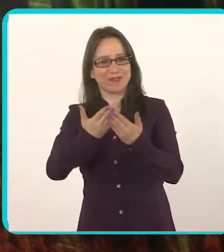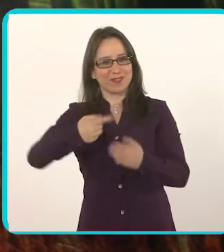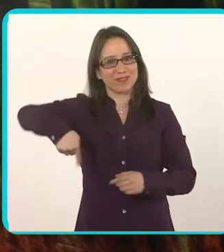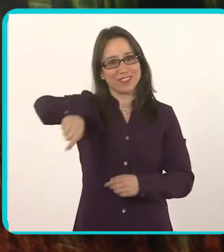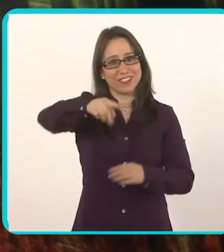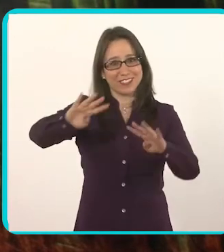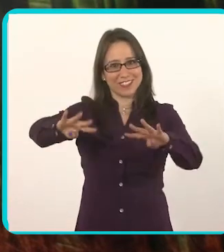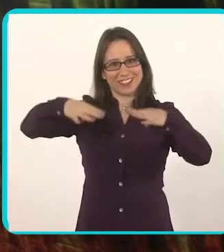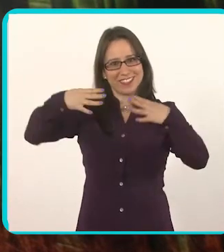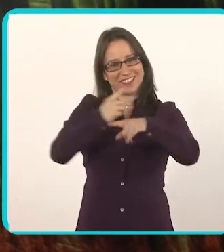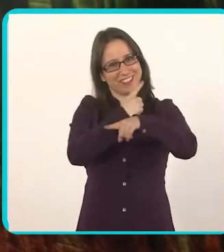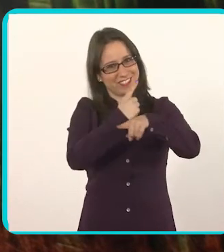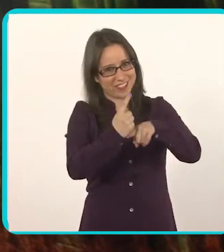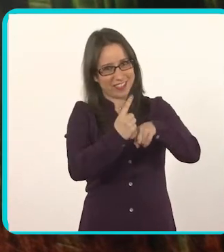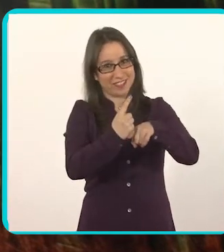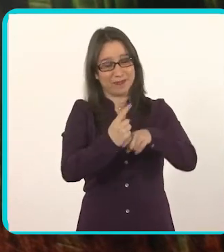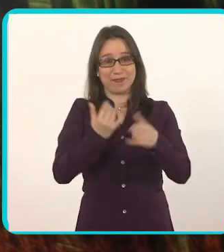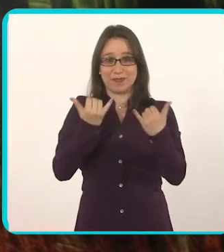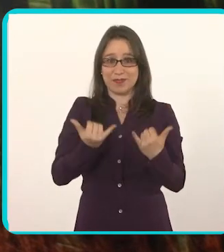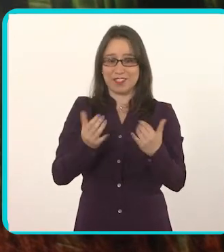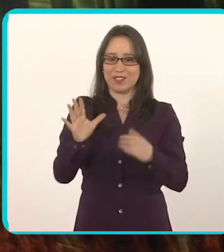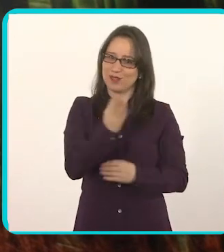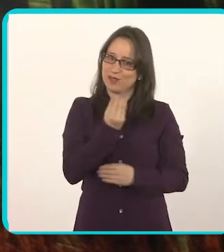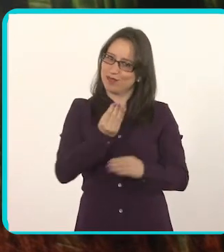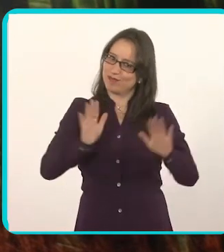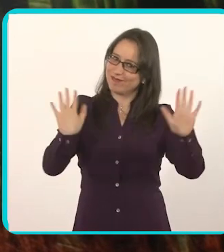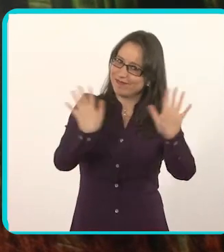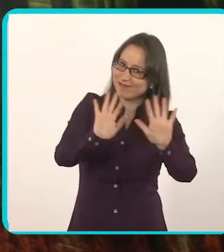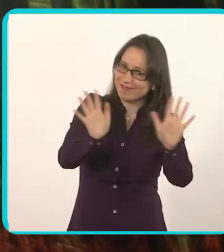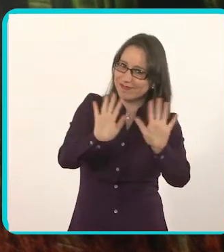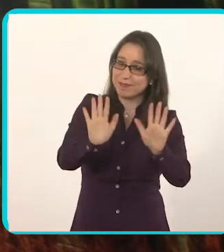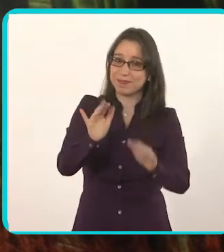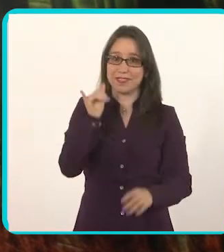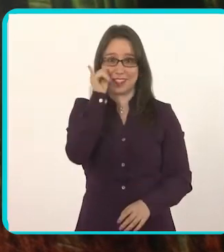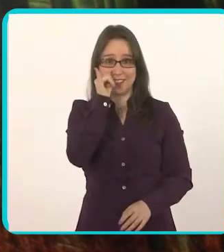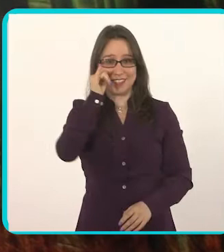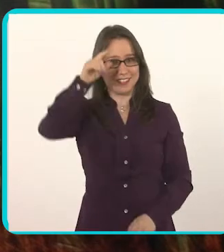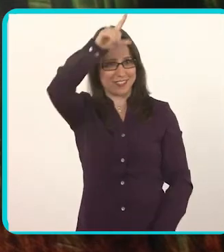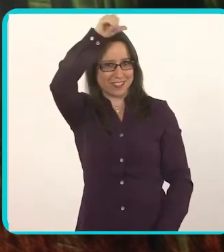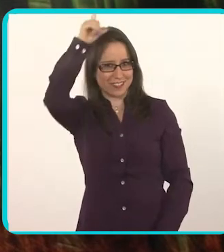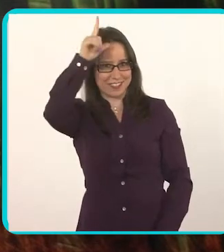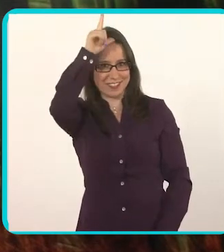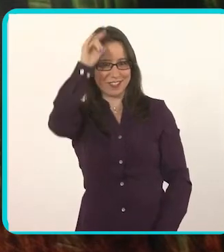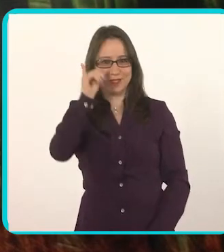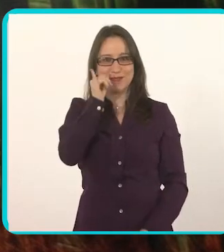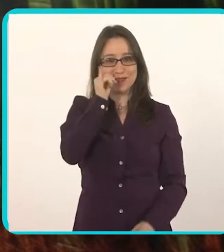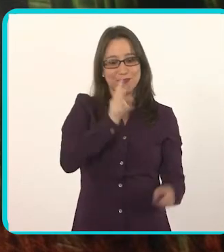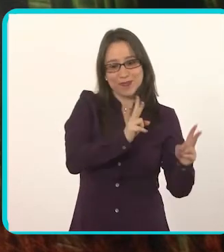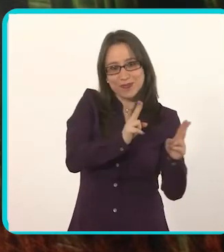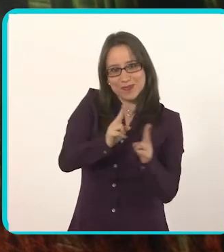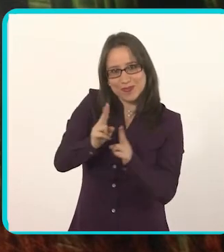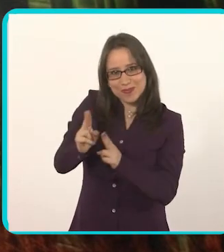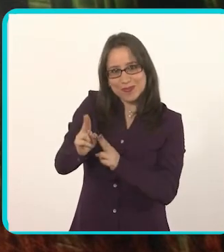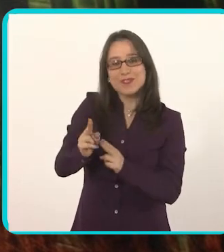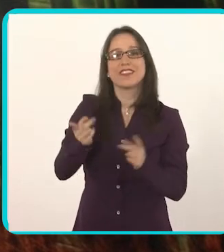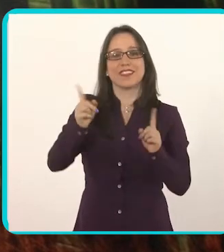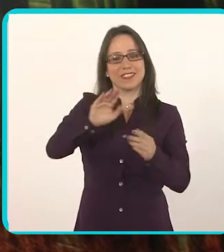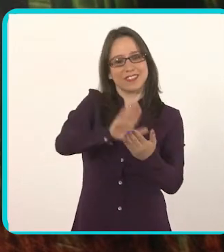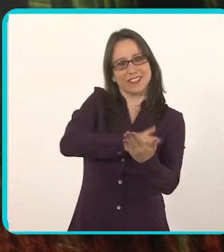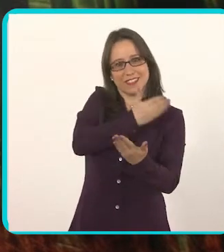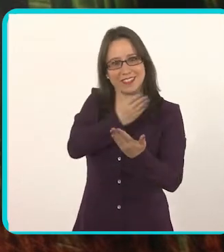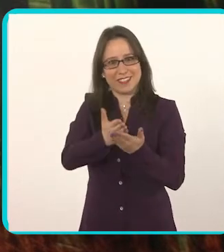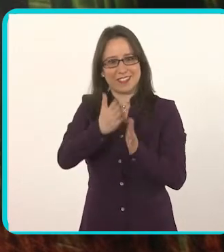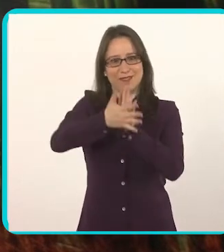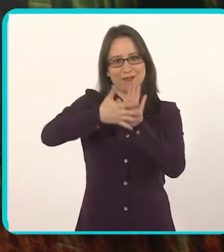un gusto su compañía todas las semanas. Me despido con la cámara de Lisandro Pinzón, la edición de Nicolás Garzón y la traducción a Lengua de